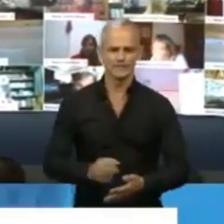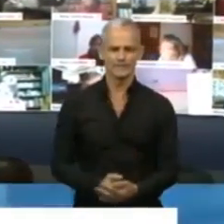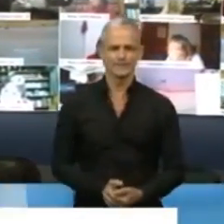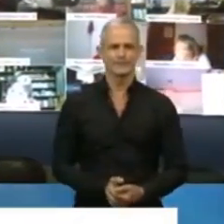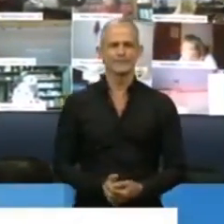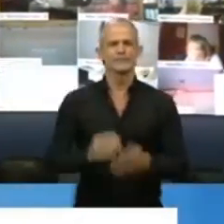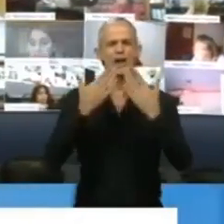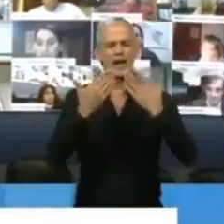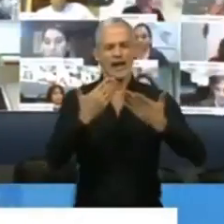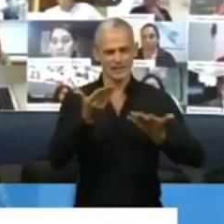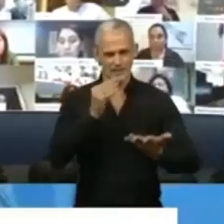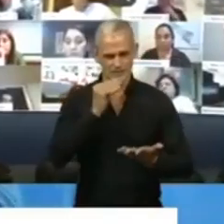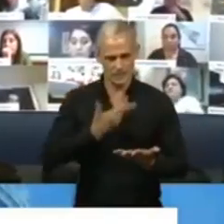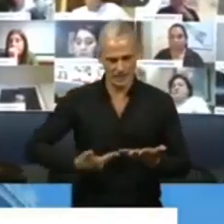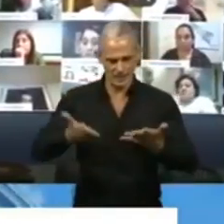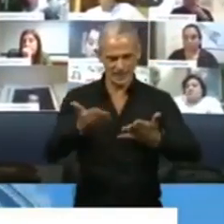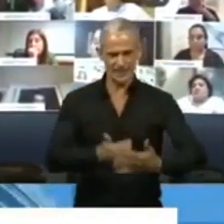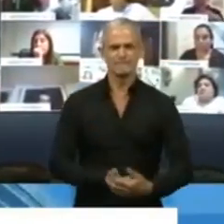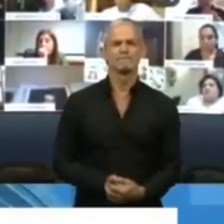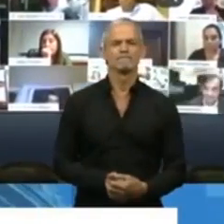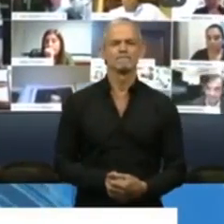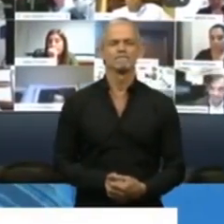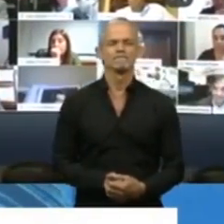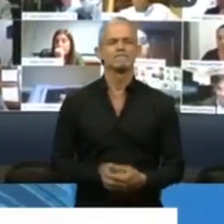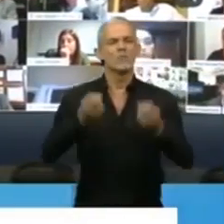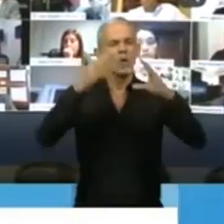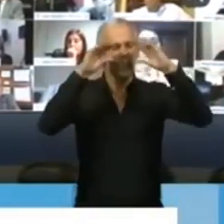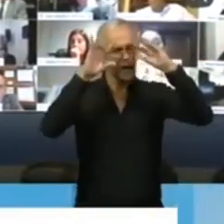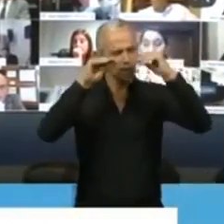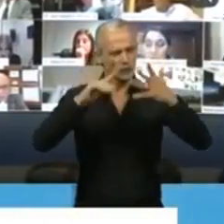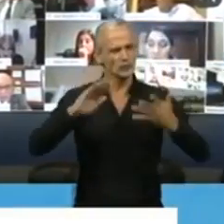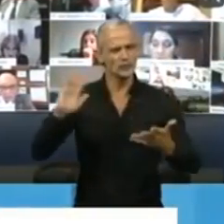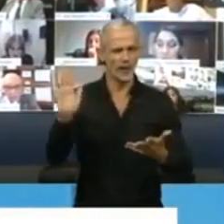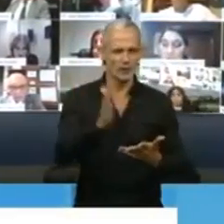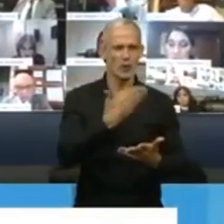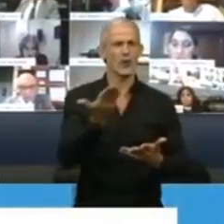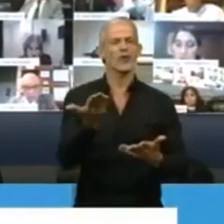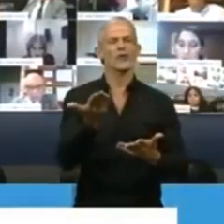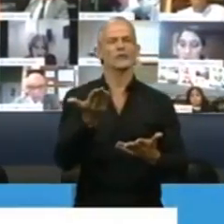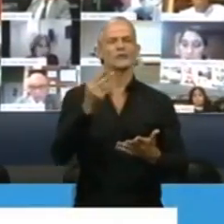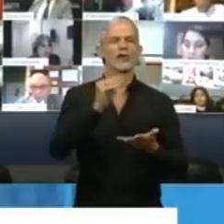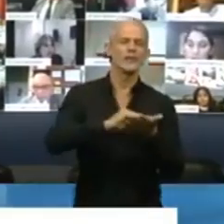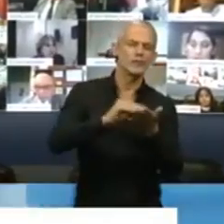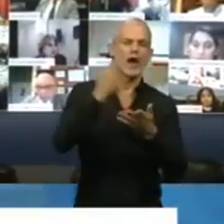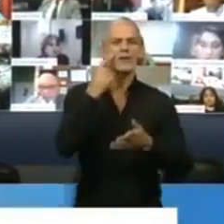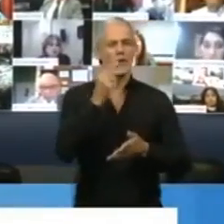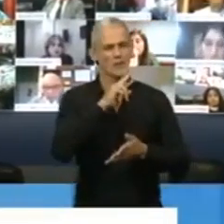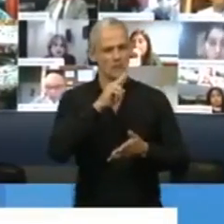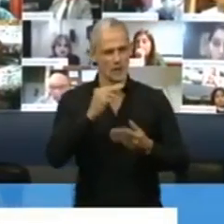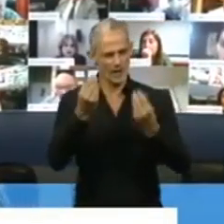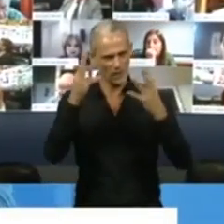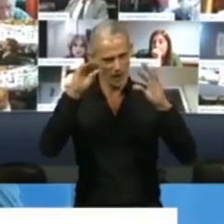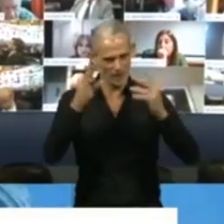Gracias, Presidente. Buenas noches a todos los diputados y diputadas,